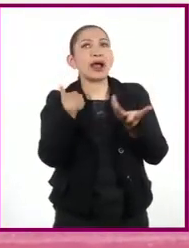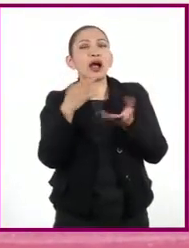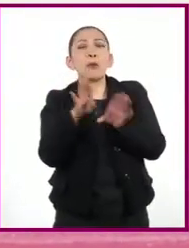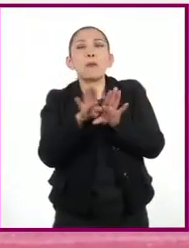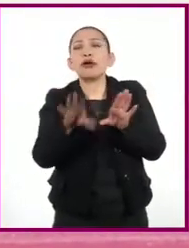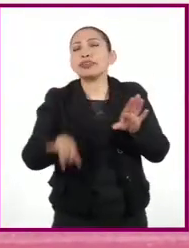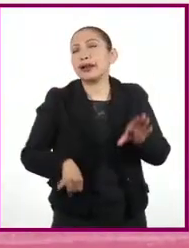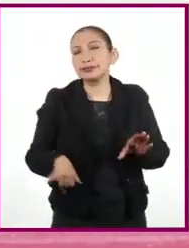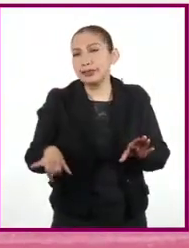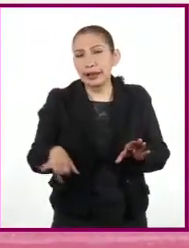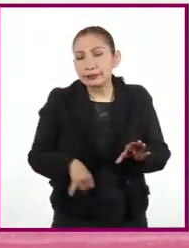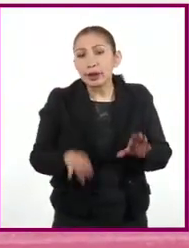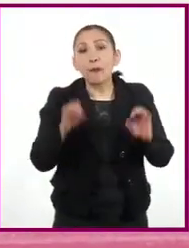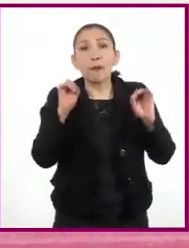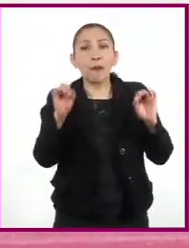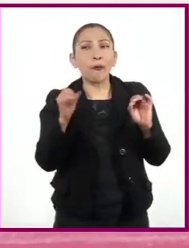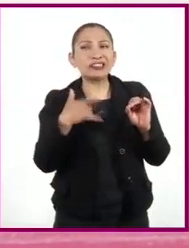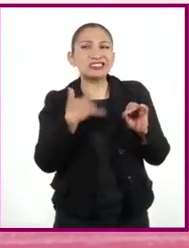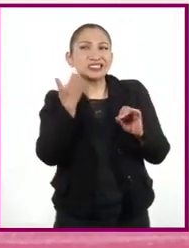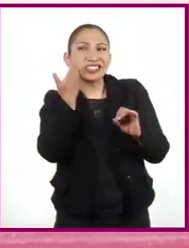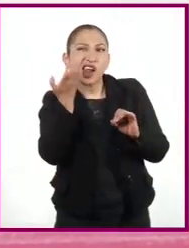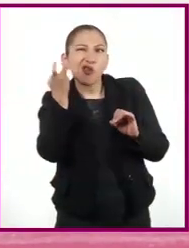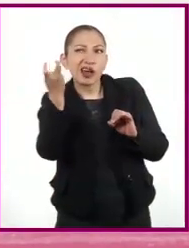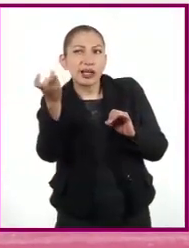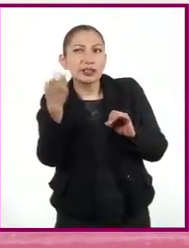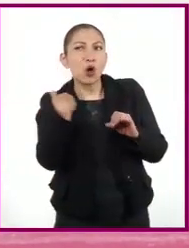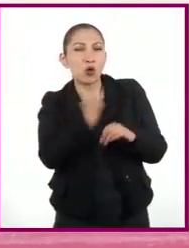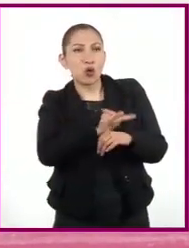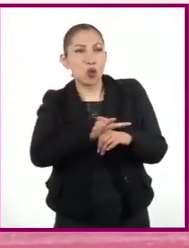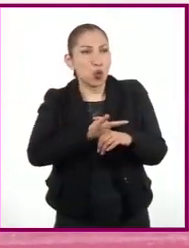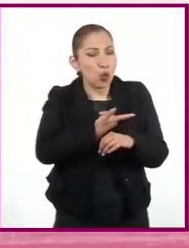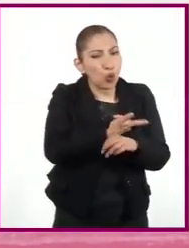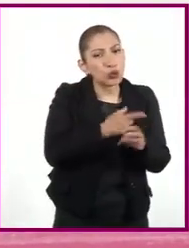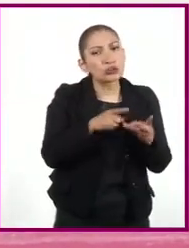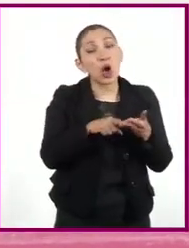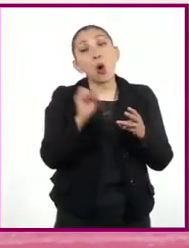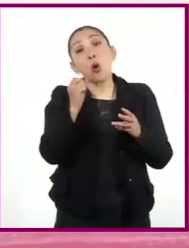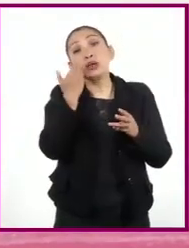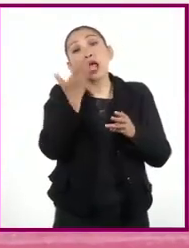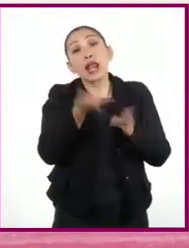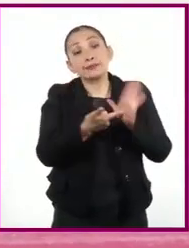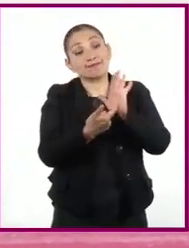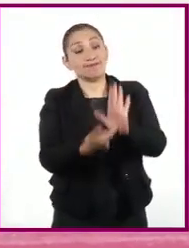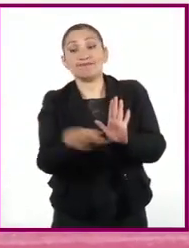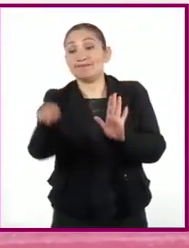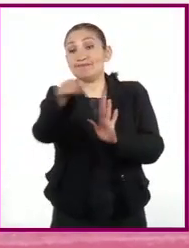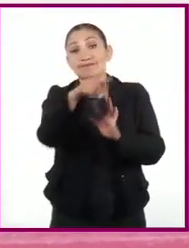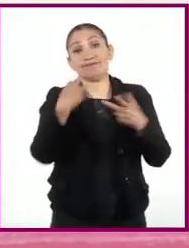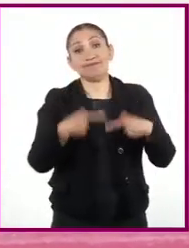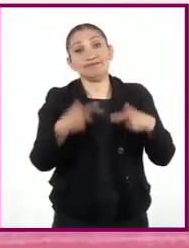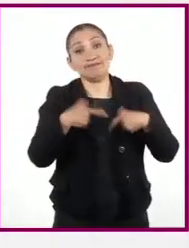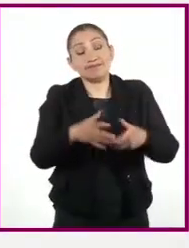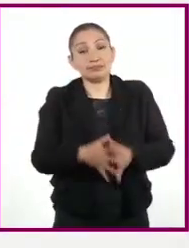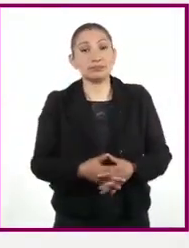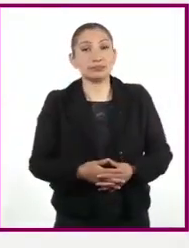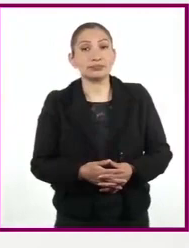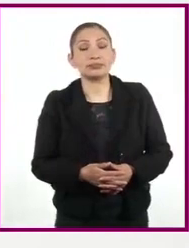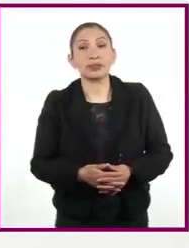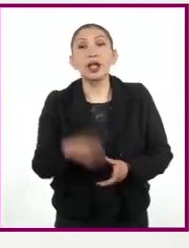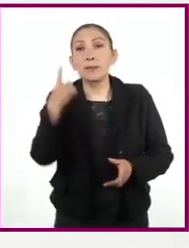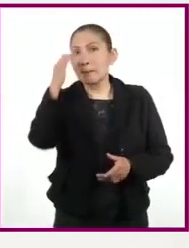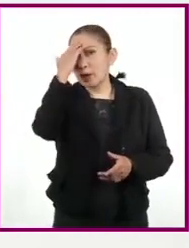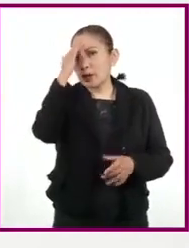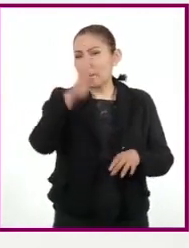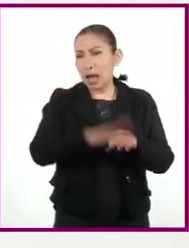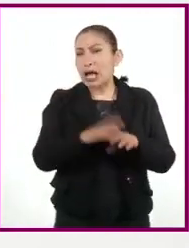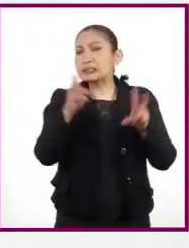resulte interesante o inquietante, que les apasione y que quisieran compartir con las demás personas. Para